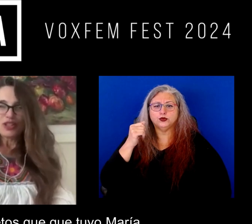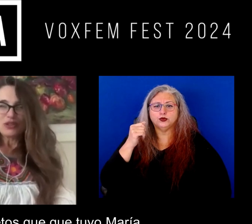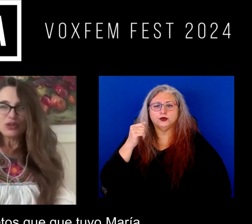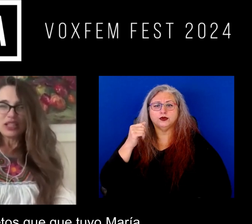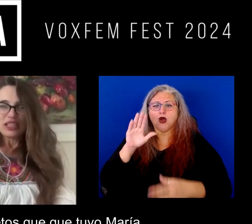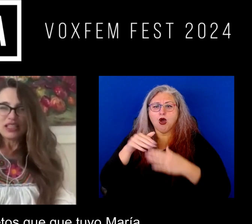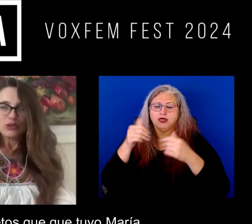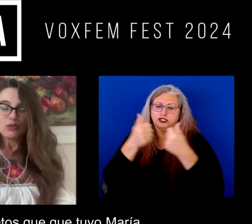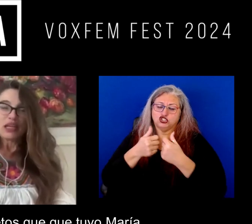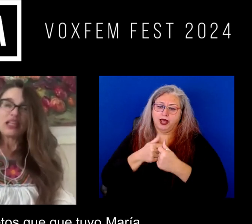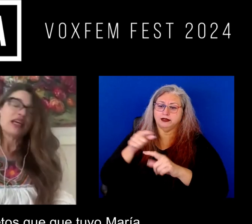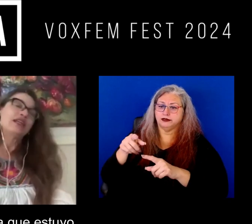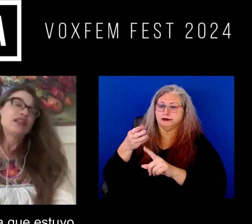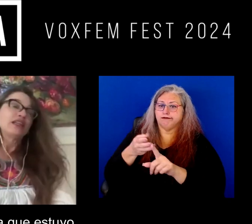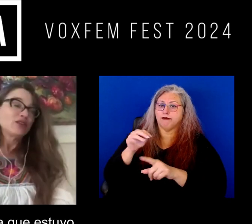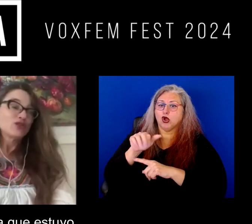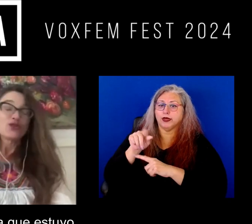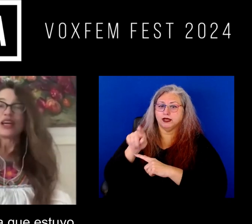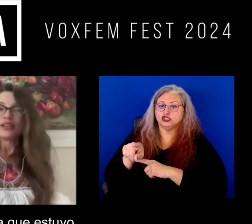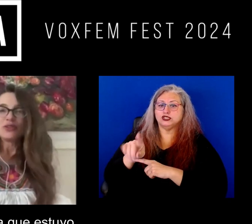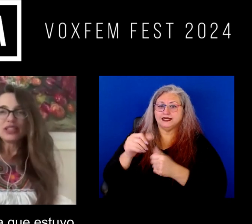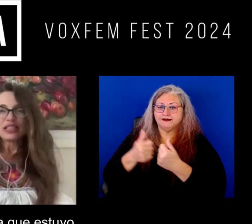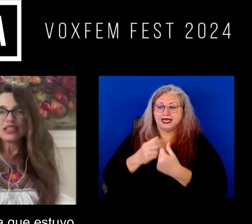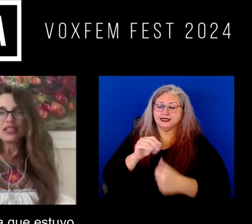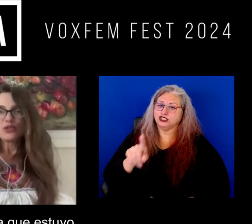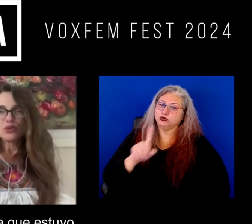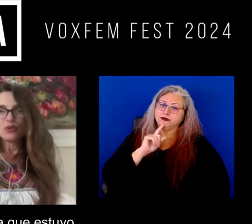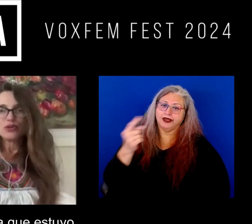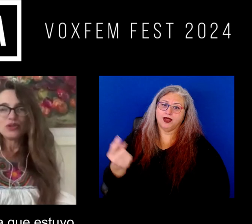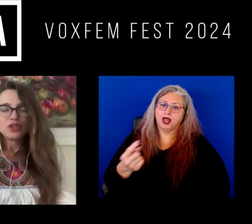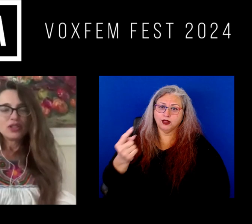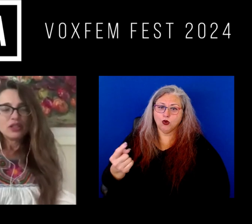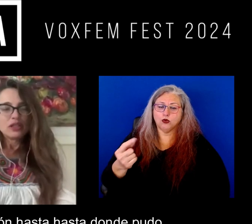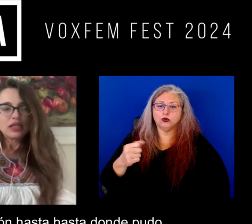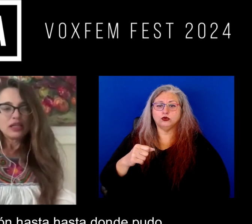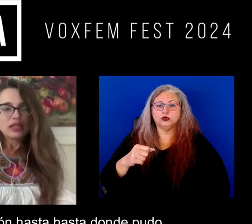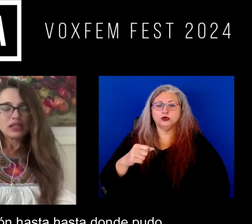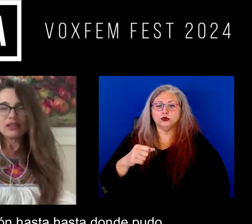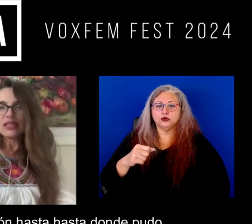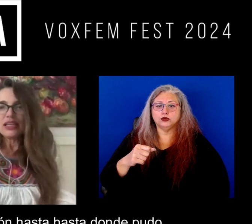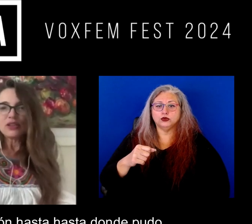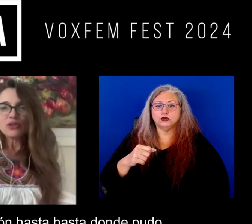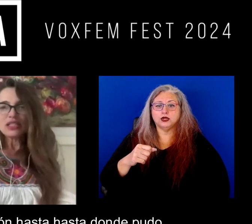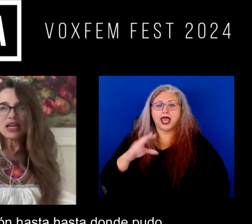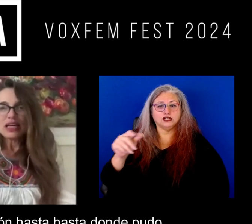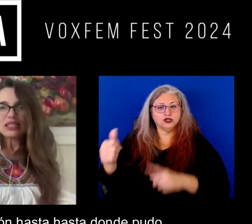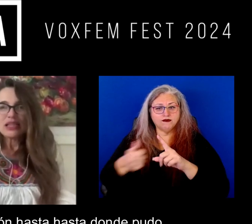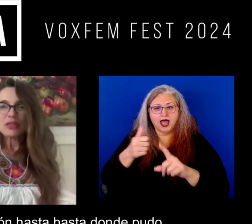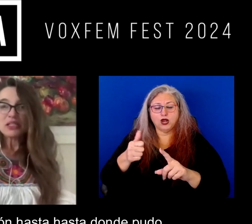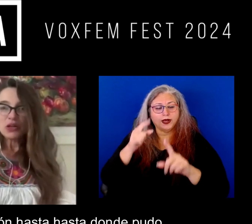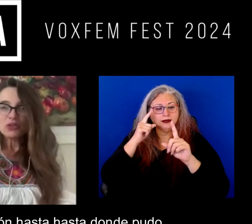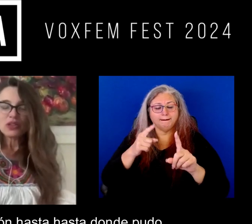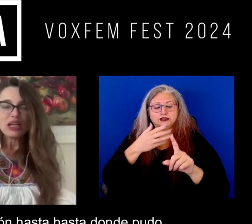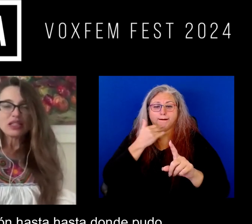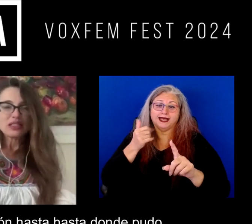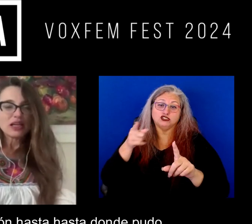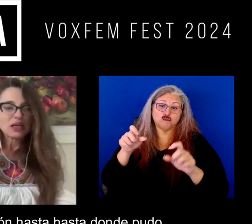los retos que tuvo María y lo sola que estuvo siguiendo esa esa